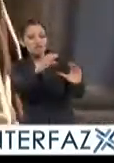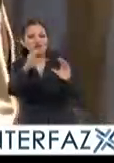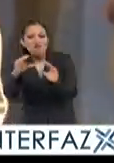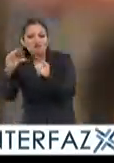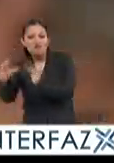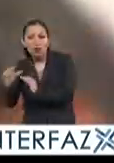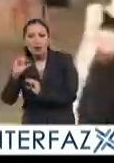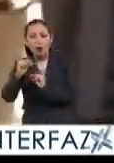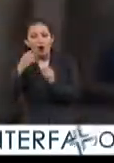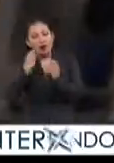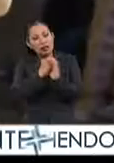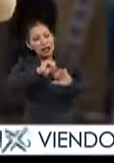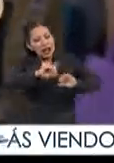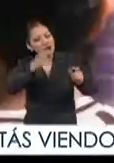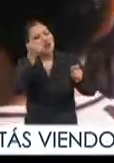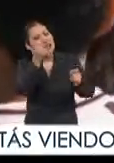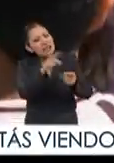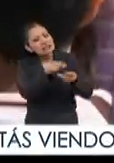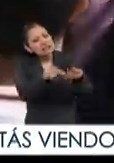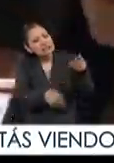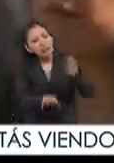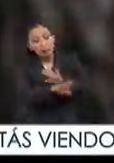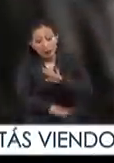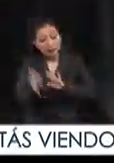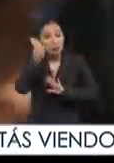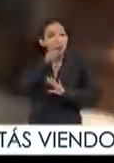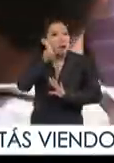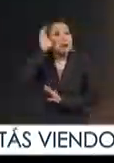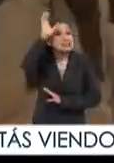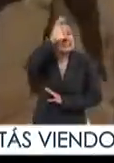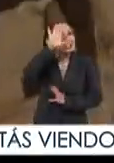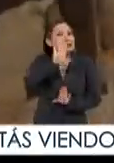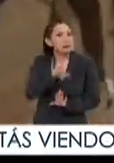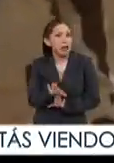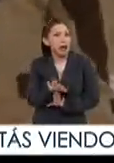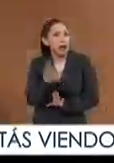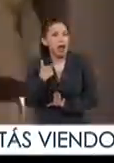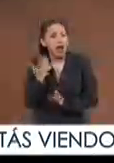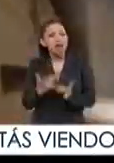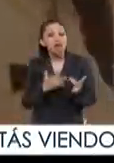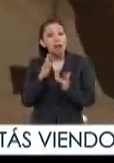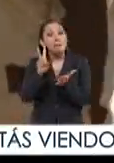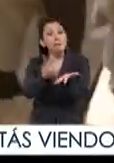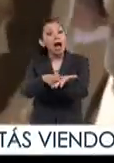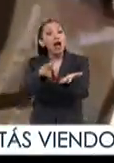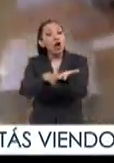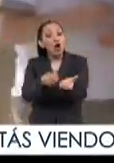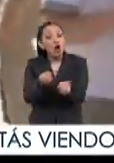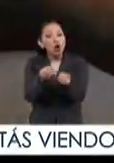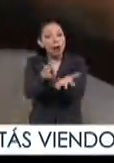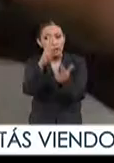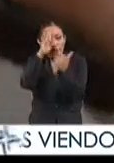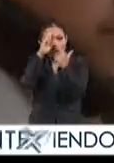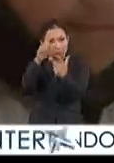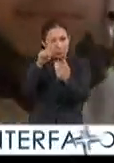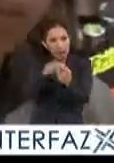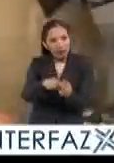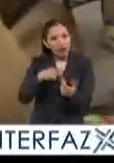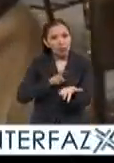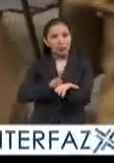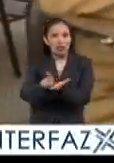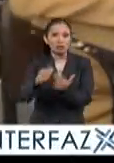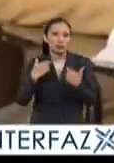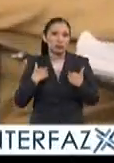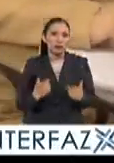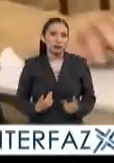con formación clara sustentada en evidencia científica e inspirada en valores como el respeto y los